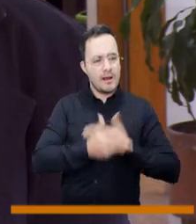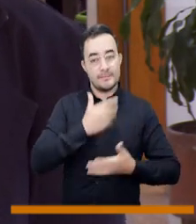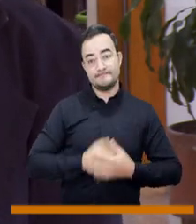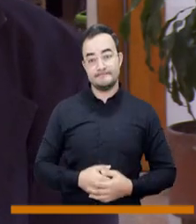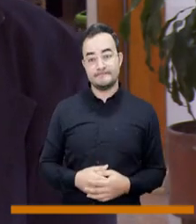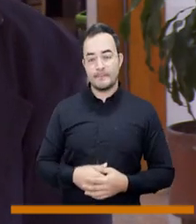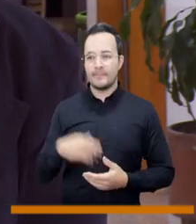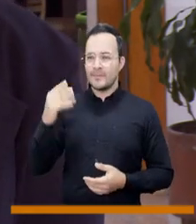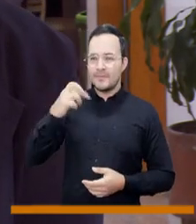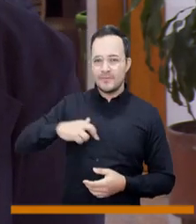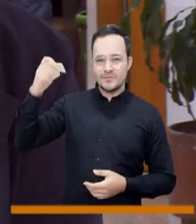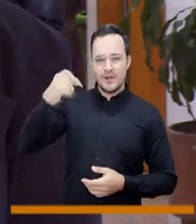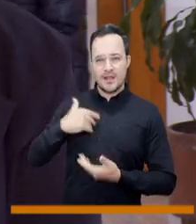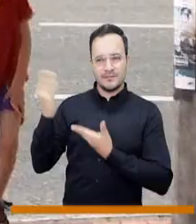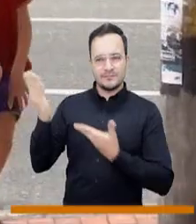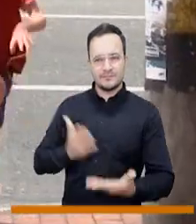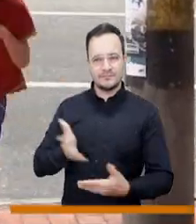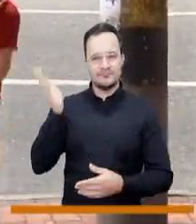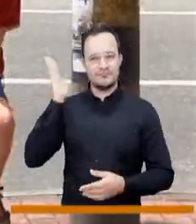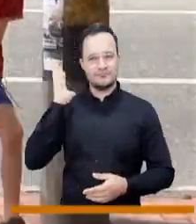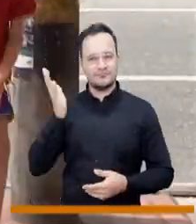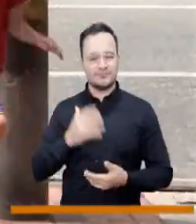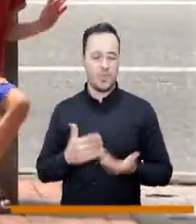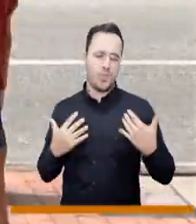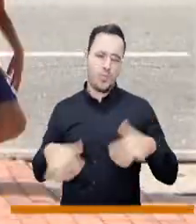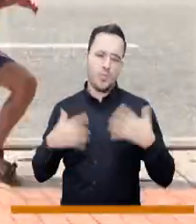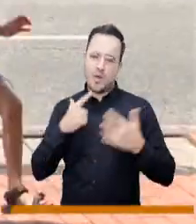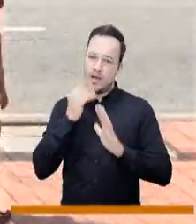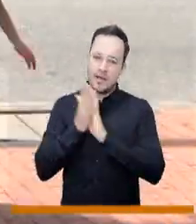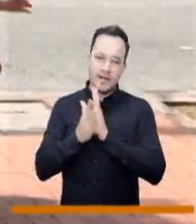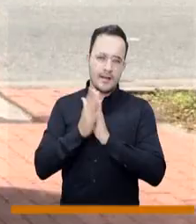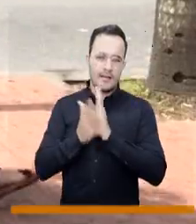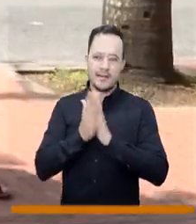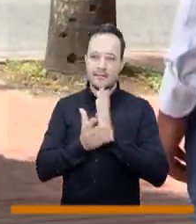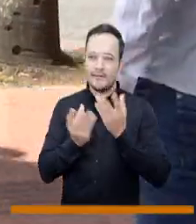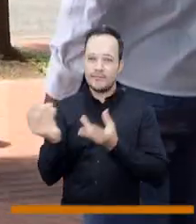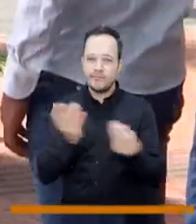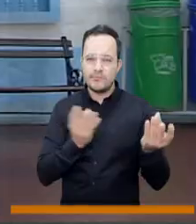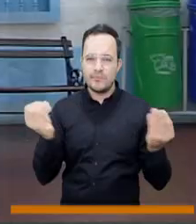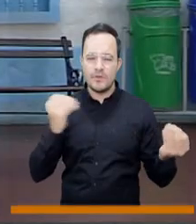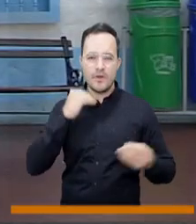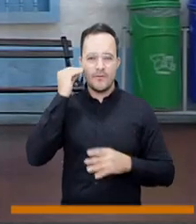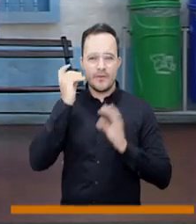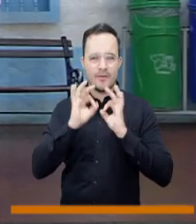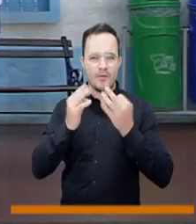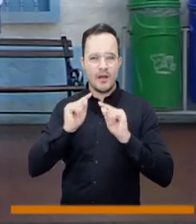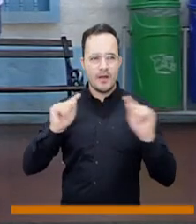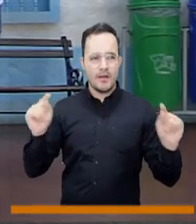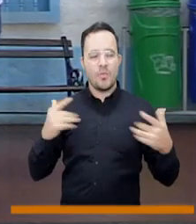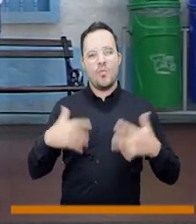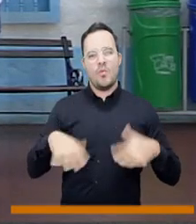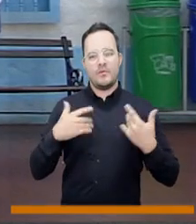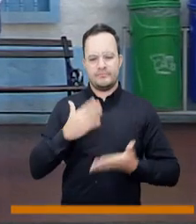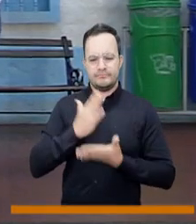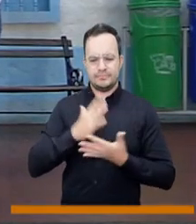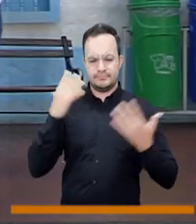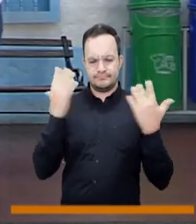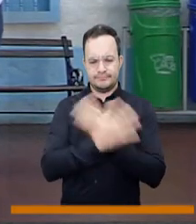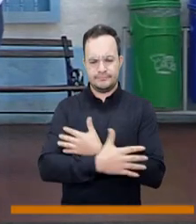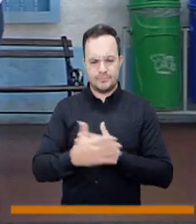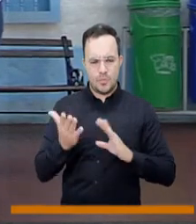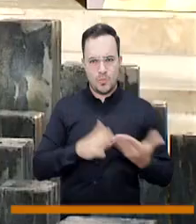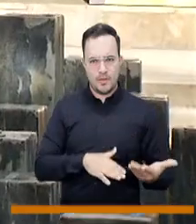también grupos de apoyo en duelo como tal. Para las académicas invitadas a dar las charlas, la familia es el factor